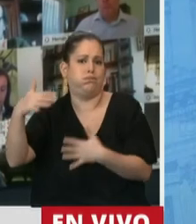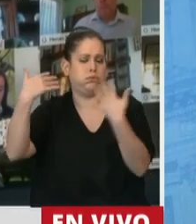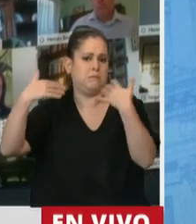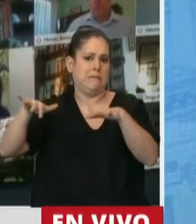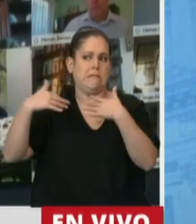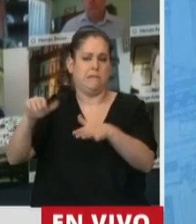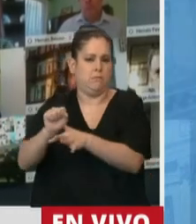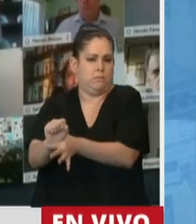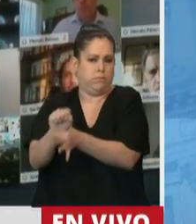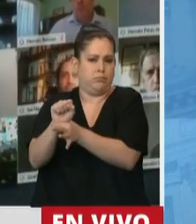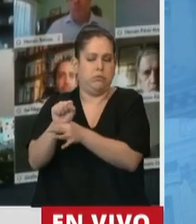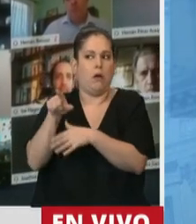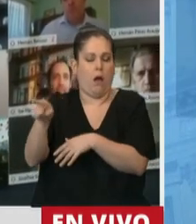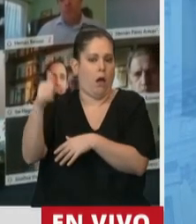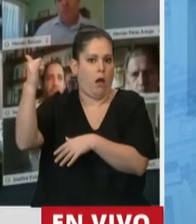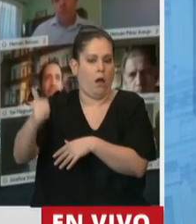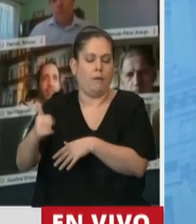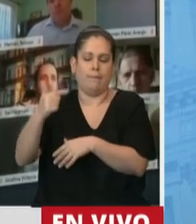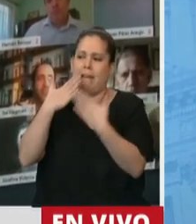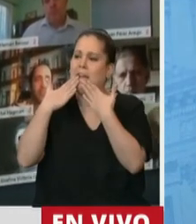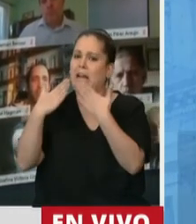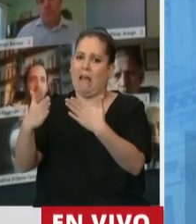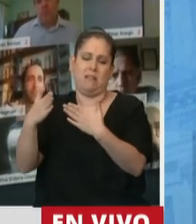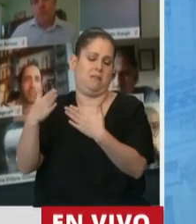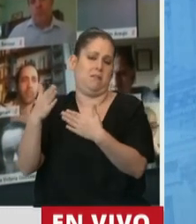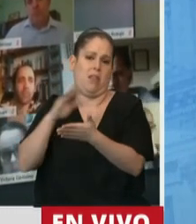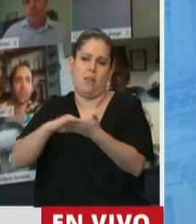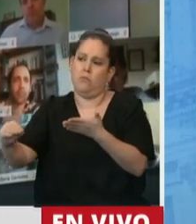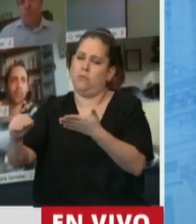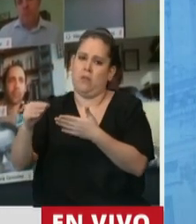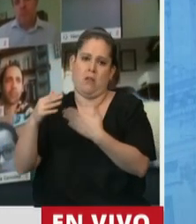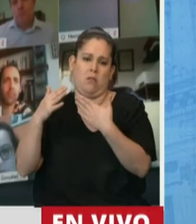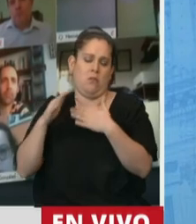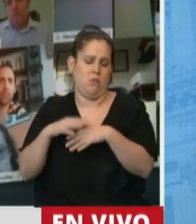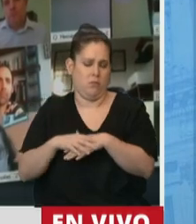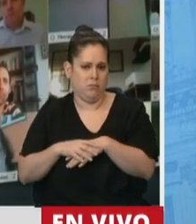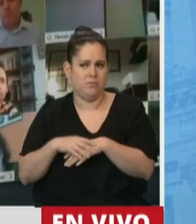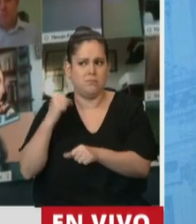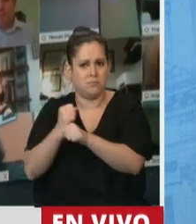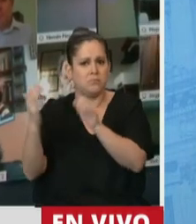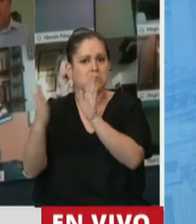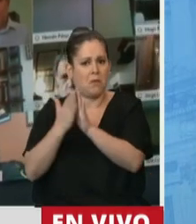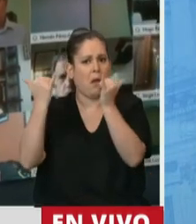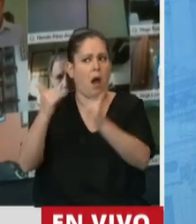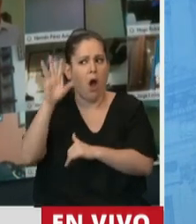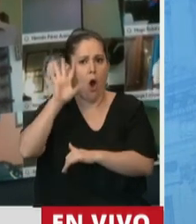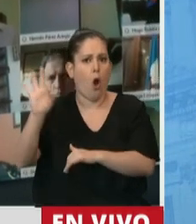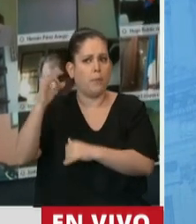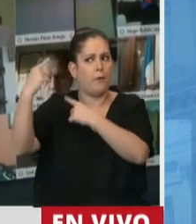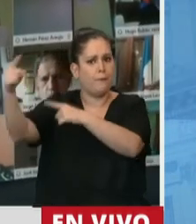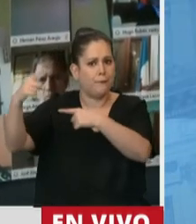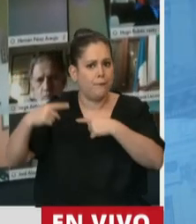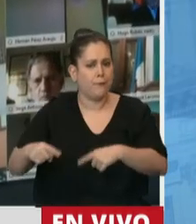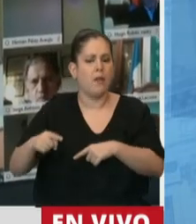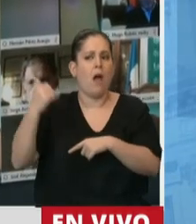diputado la tiene y me parece que esas cosas hay que reconocerlas más allá de que tenemos diferencias y de que han hecho sus